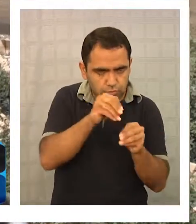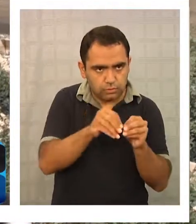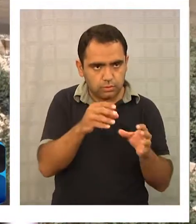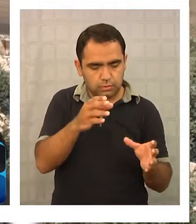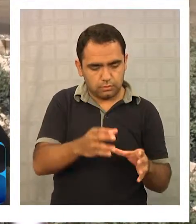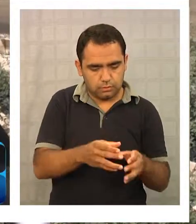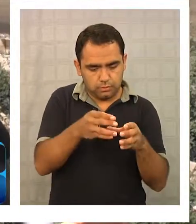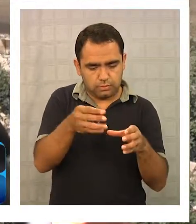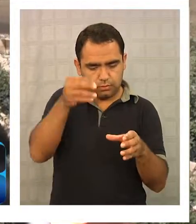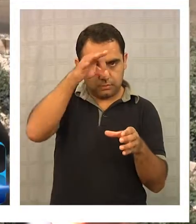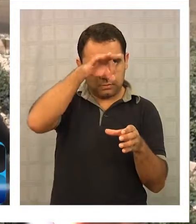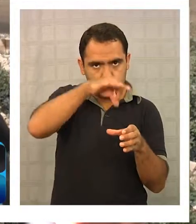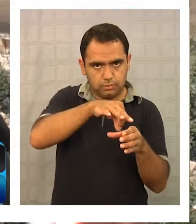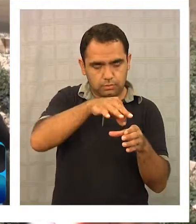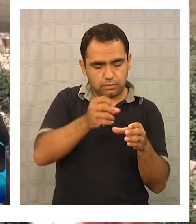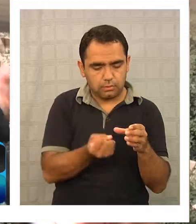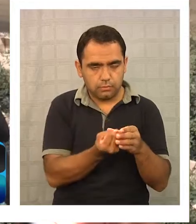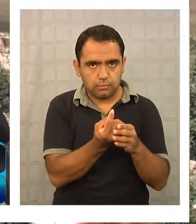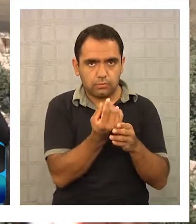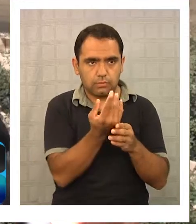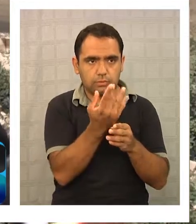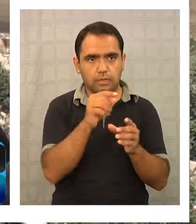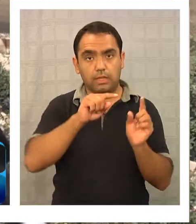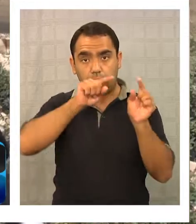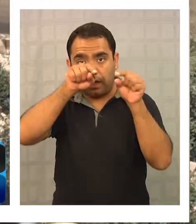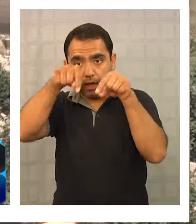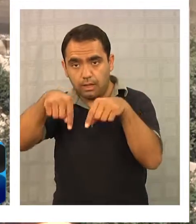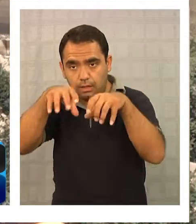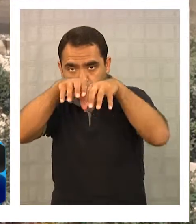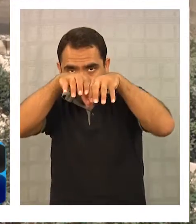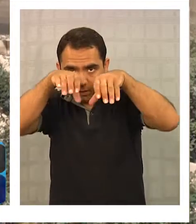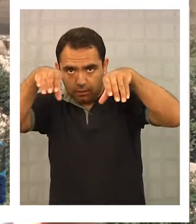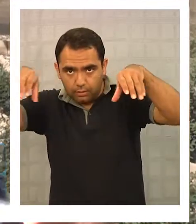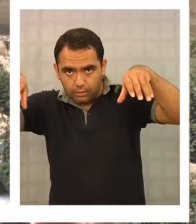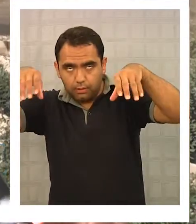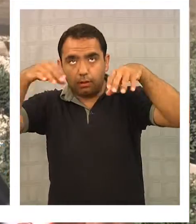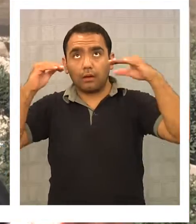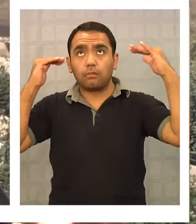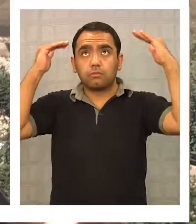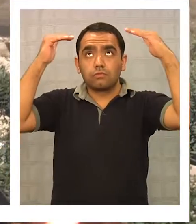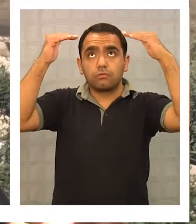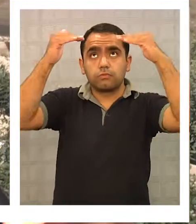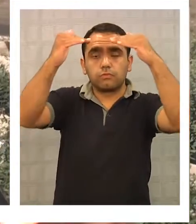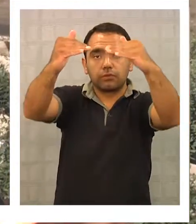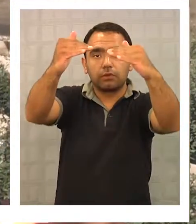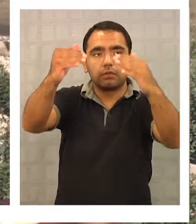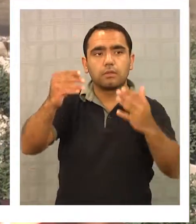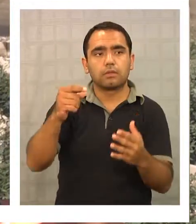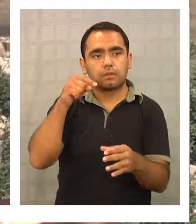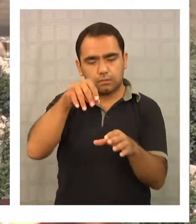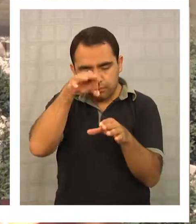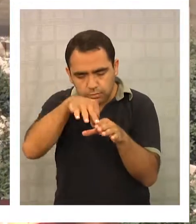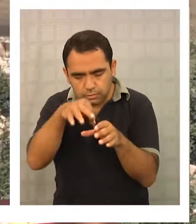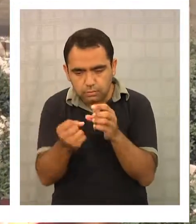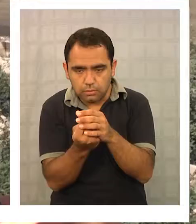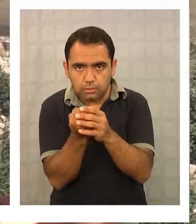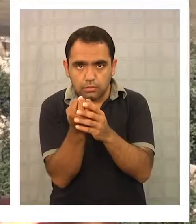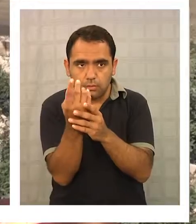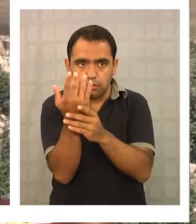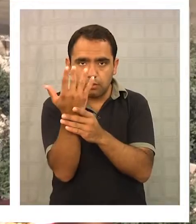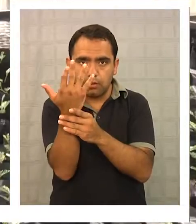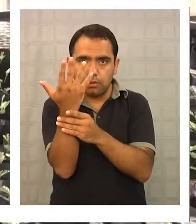A eso llenamos el llenado de bolsa y pasamos al invernadero. En el invernadero hacemos la descalificación de la semilla y la siembra. De eso